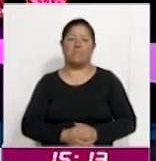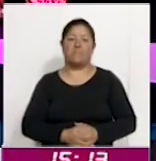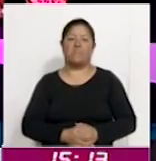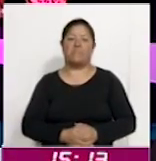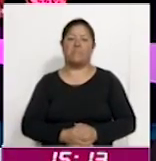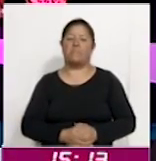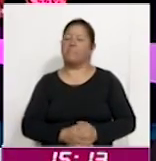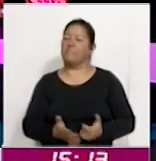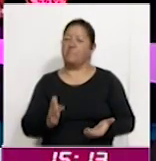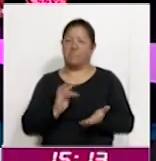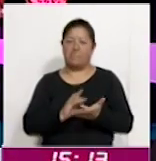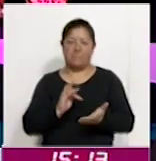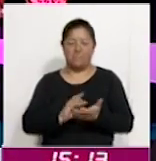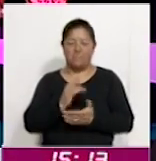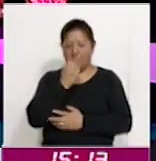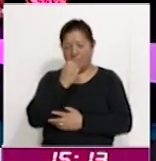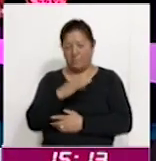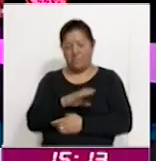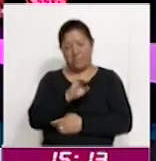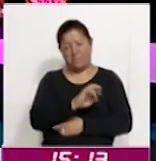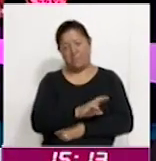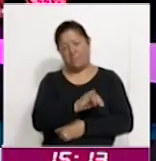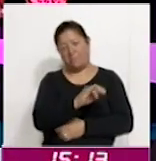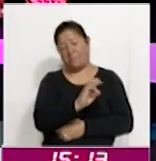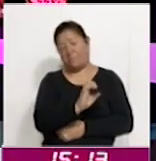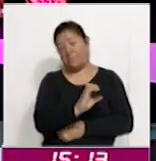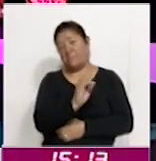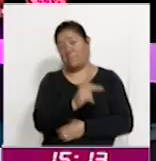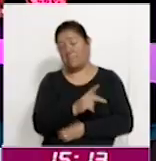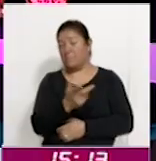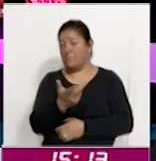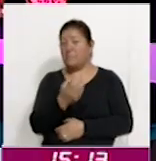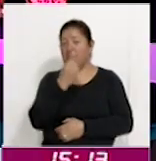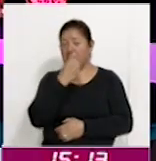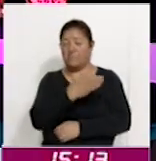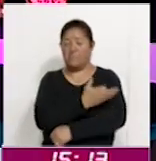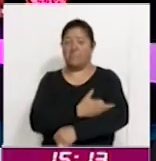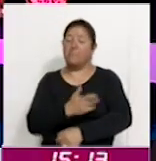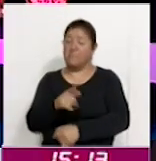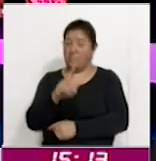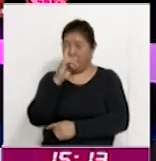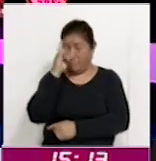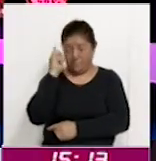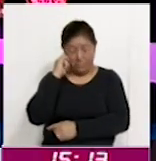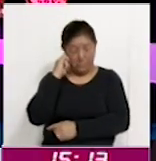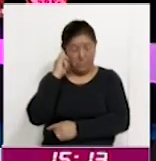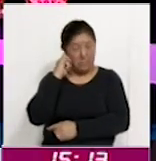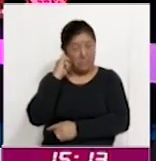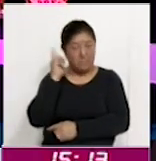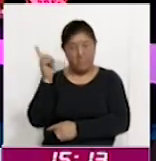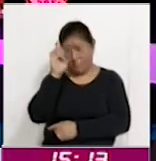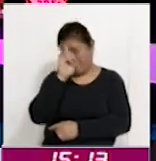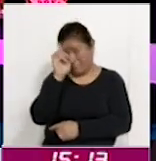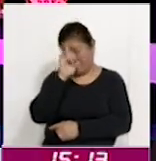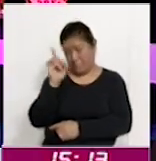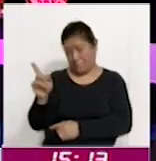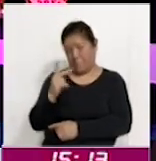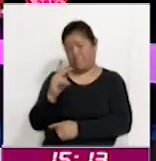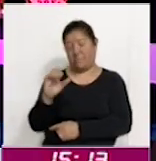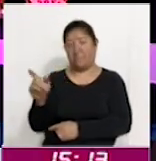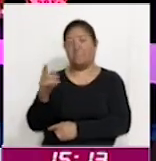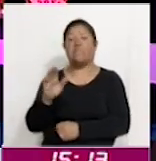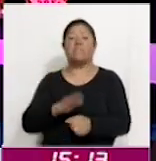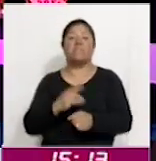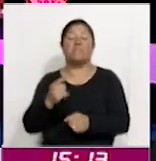Muy bien, excelente. Gracias, Eric. Estupenda tarde. Pues ya escuchó usted parte de las recomendaciones que emite protección civil ante el